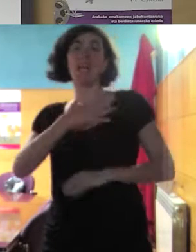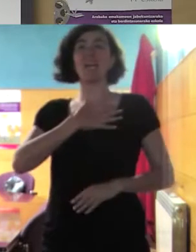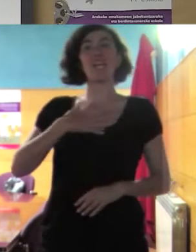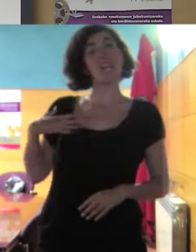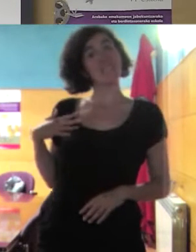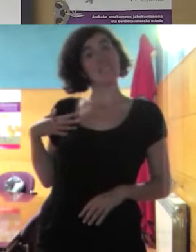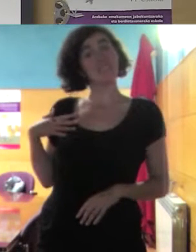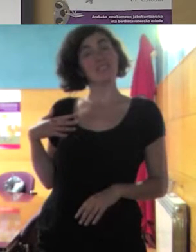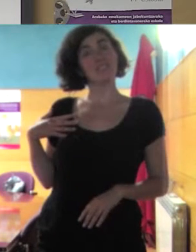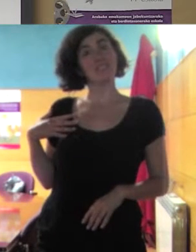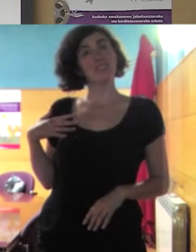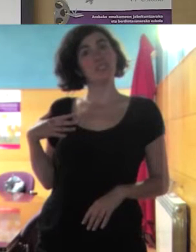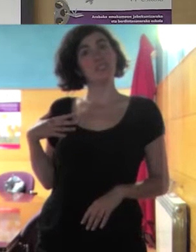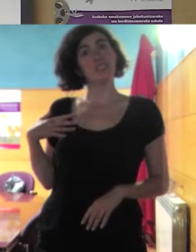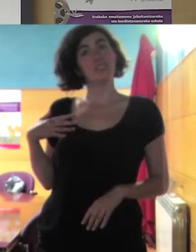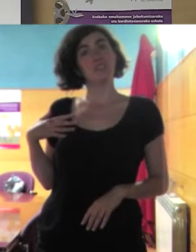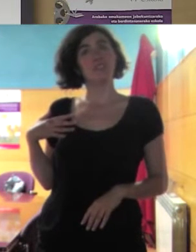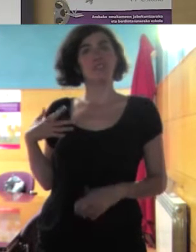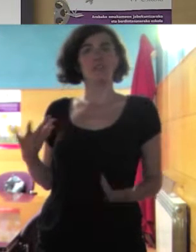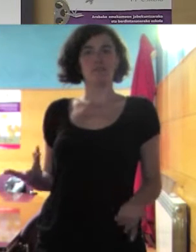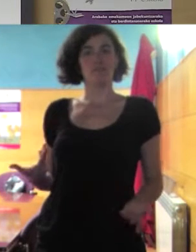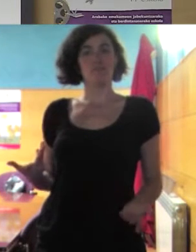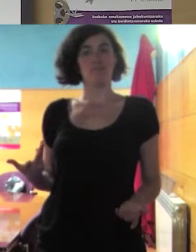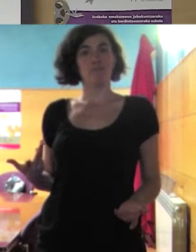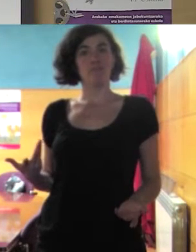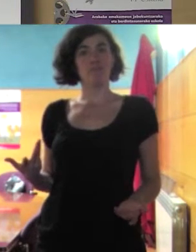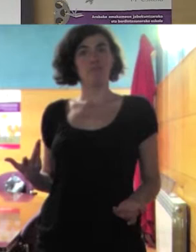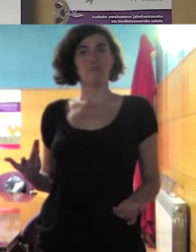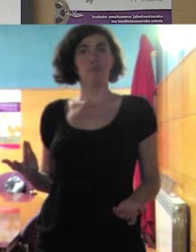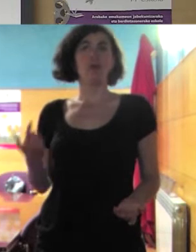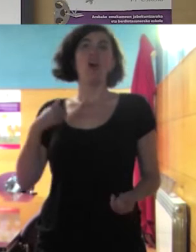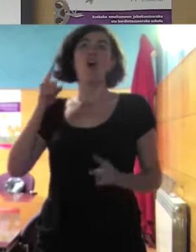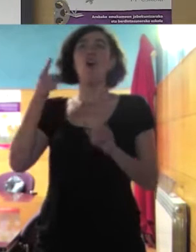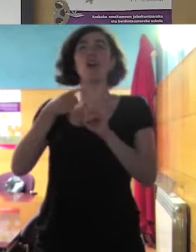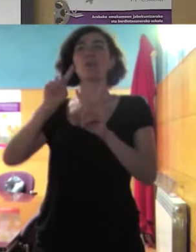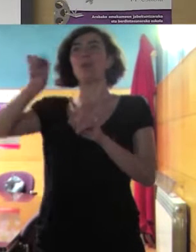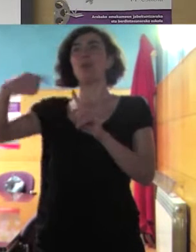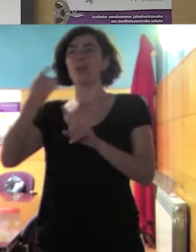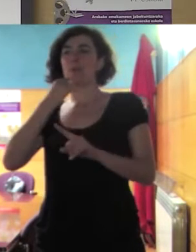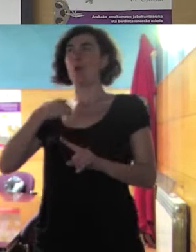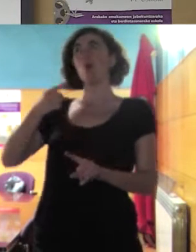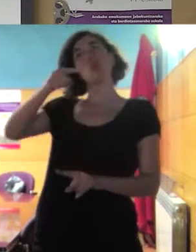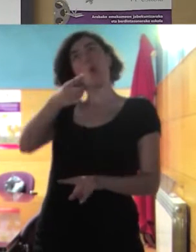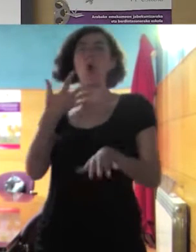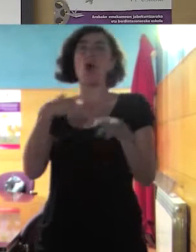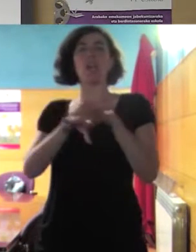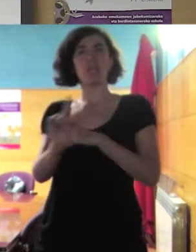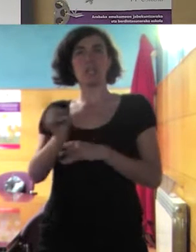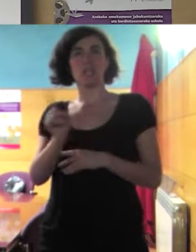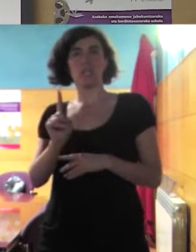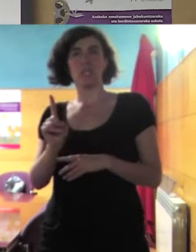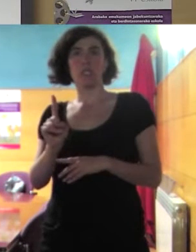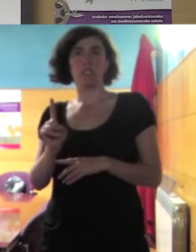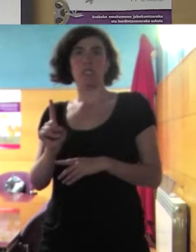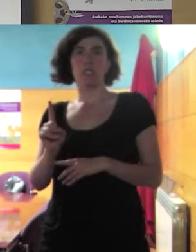también claro para que no digan en esta comunidad que no os integráis ¿os parece fácil integrarse